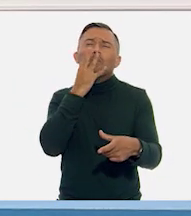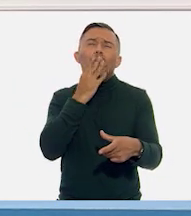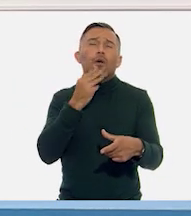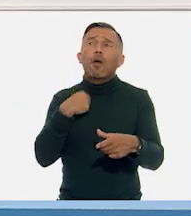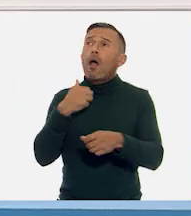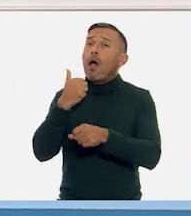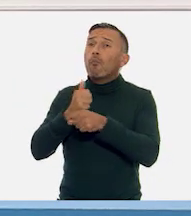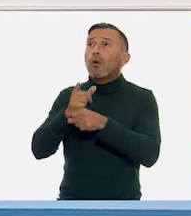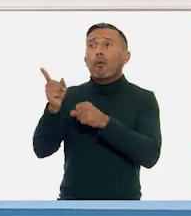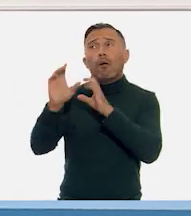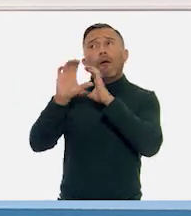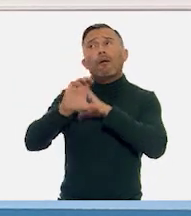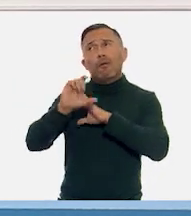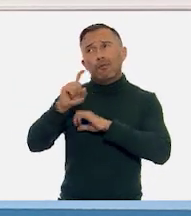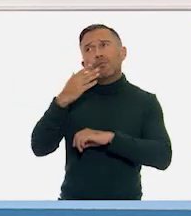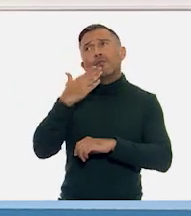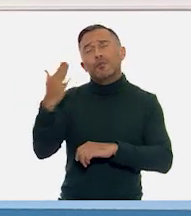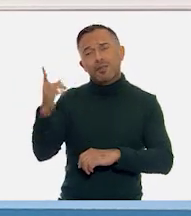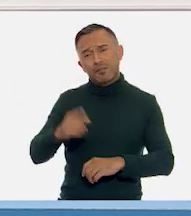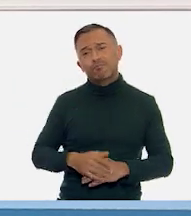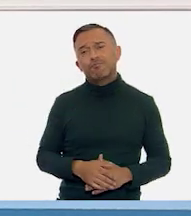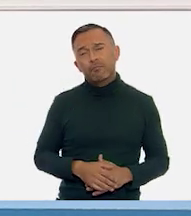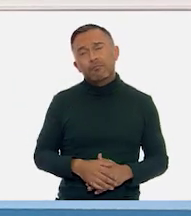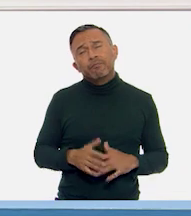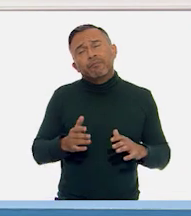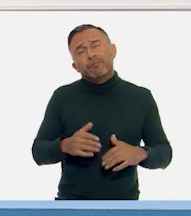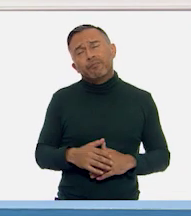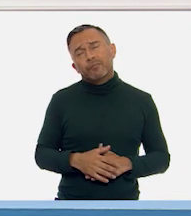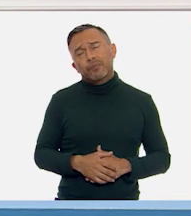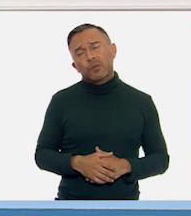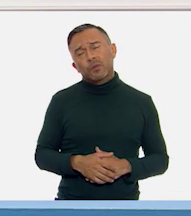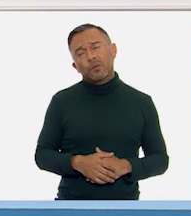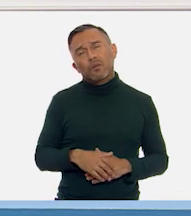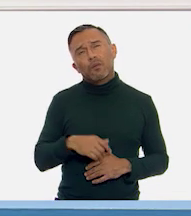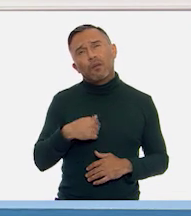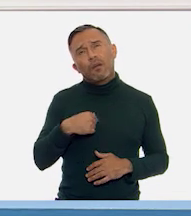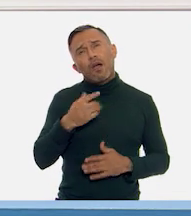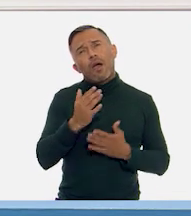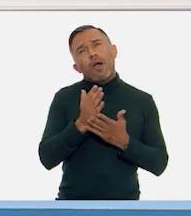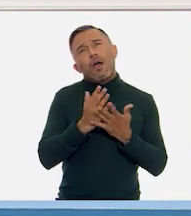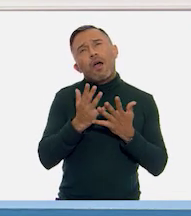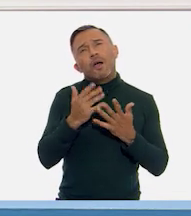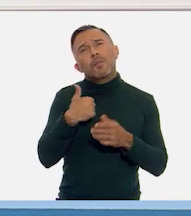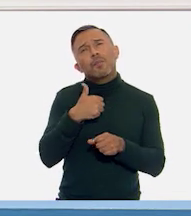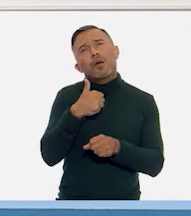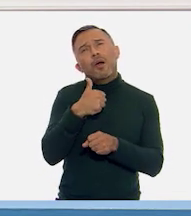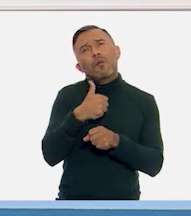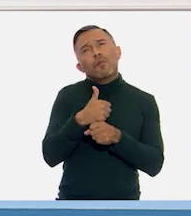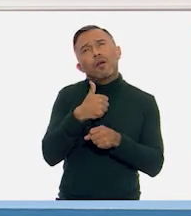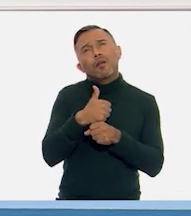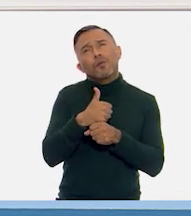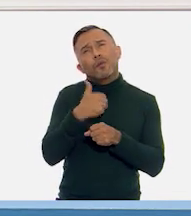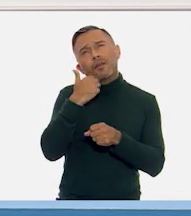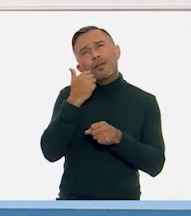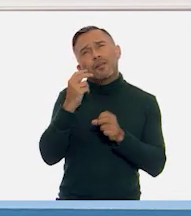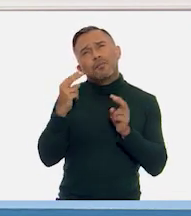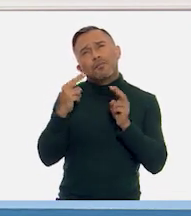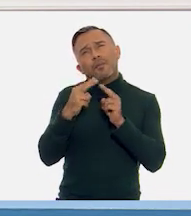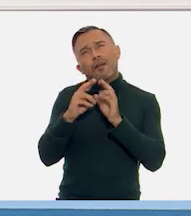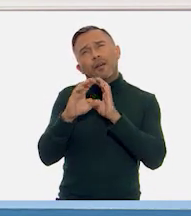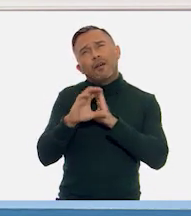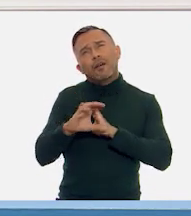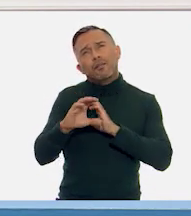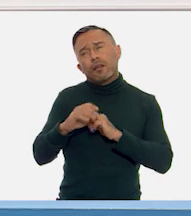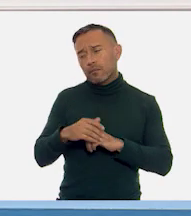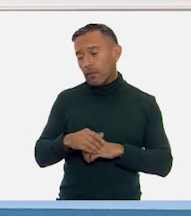muy bien. Ajá. Ay, ¿cómo quisiera escuchar a mi abuelito otra vez cantar? Ay, Raulito, siempre